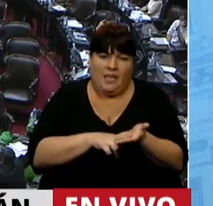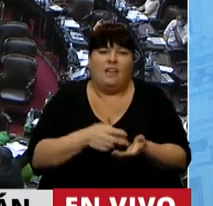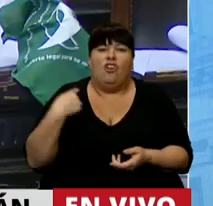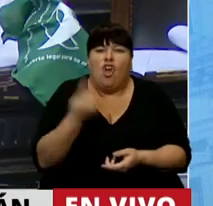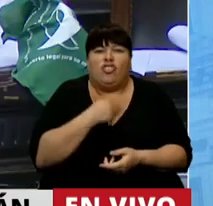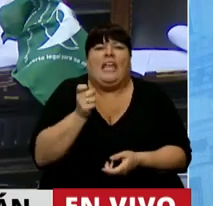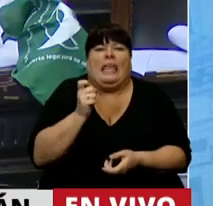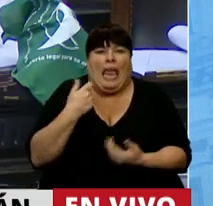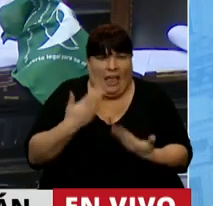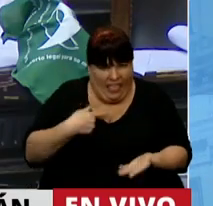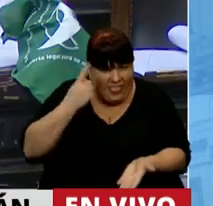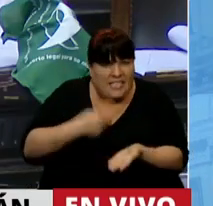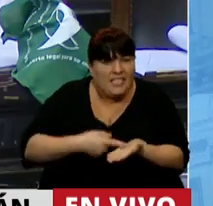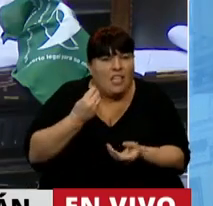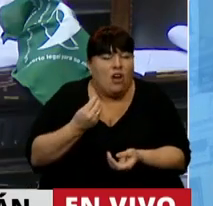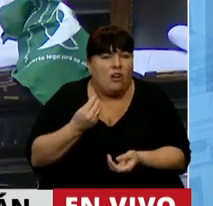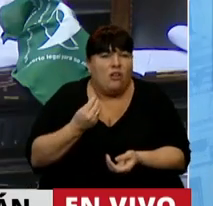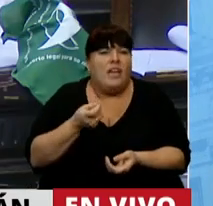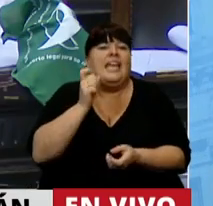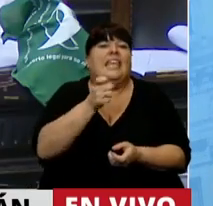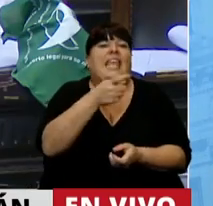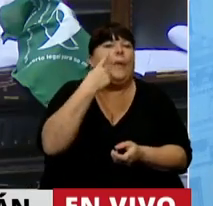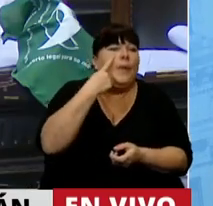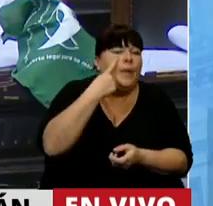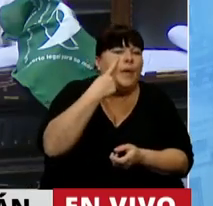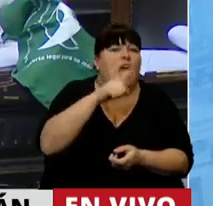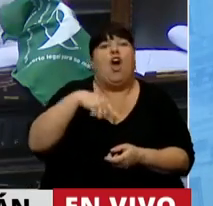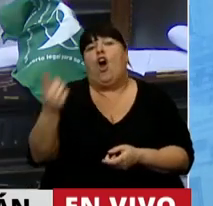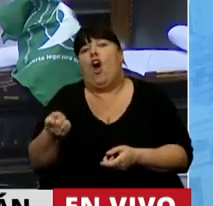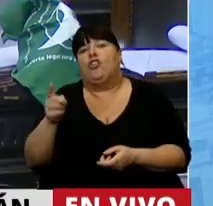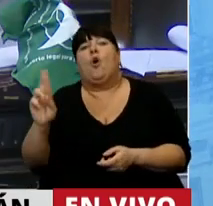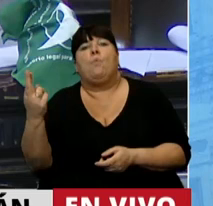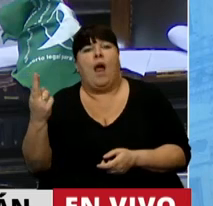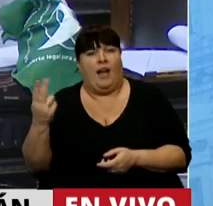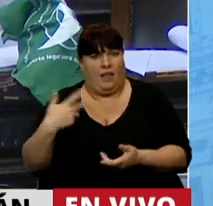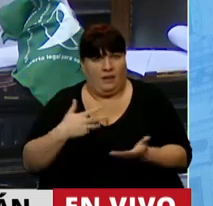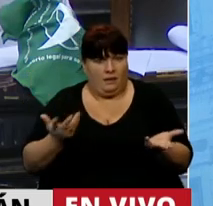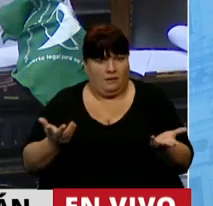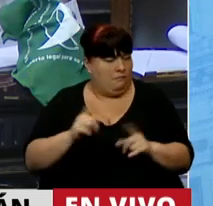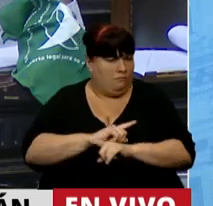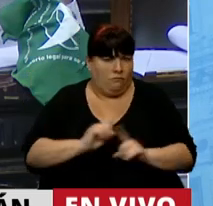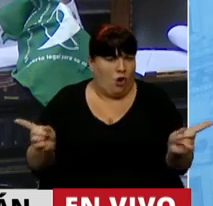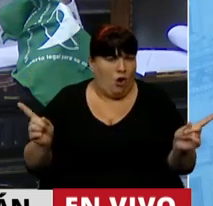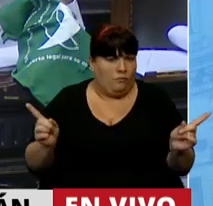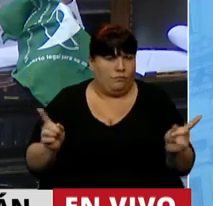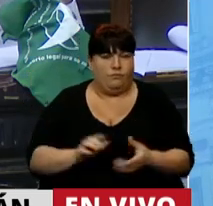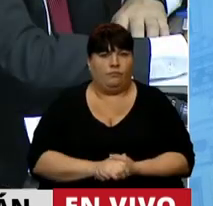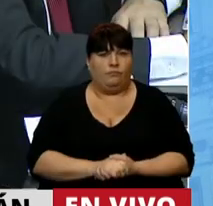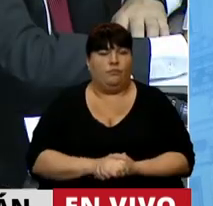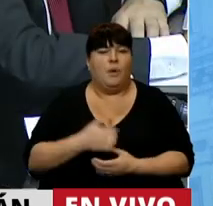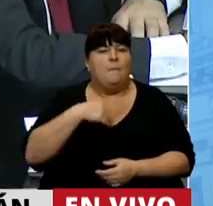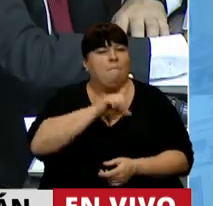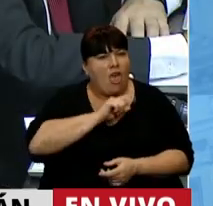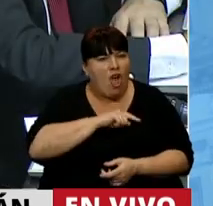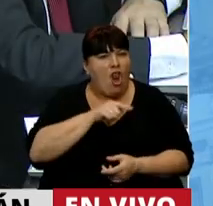¿quiénes somos nosotros para definir quién va a vivir y quién va a morir? De ninguna manera. Me